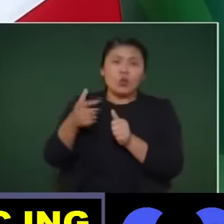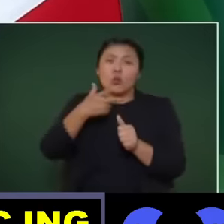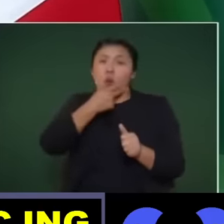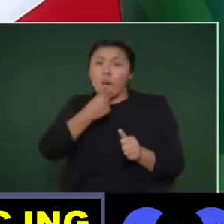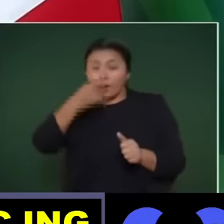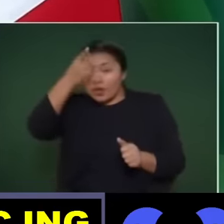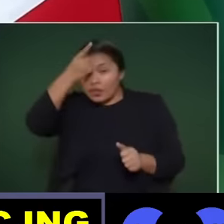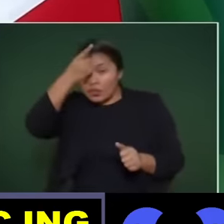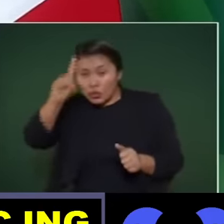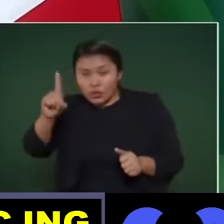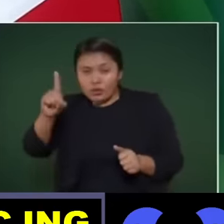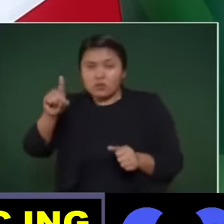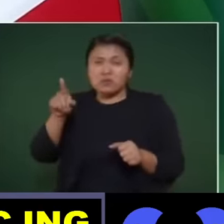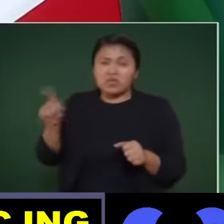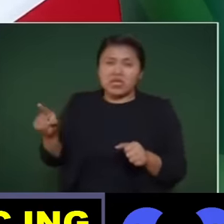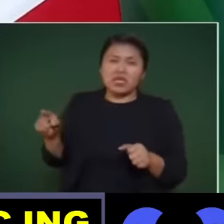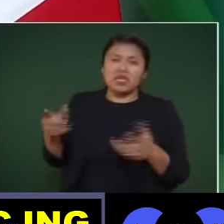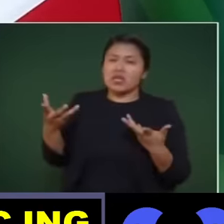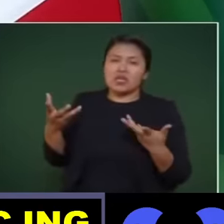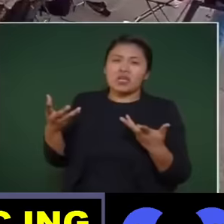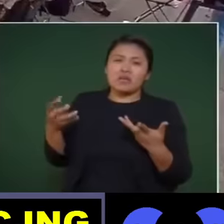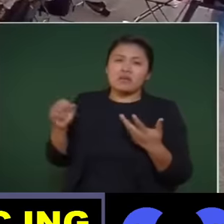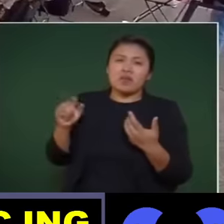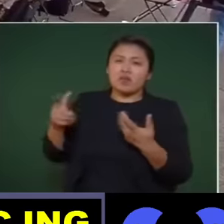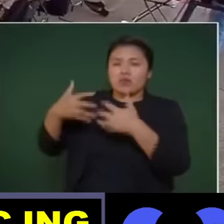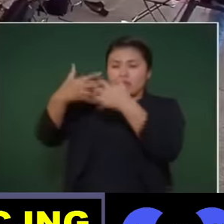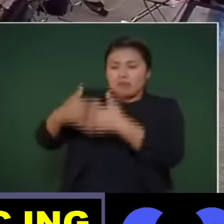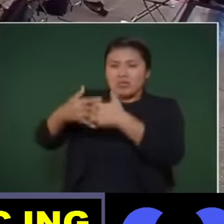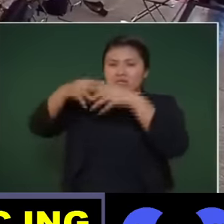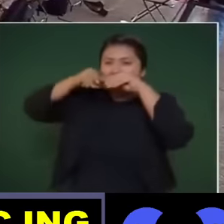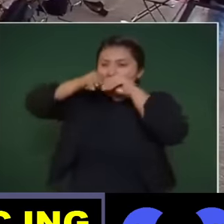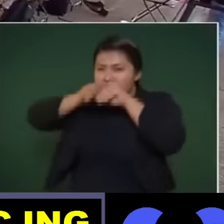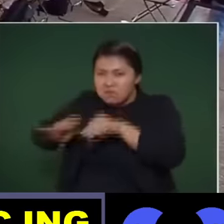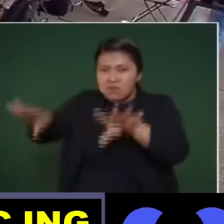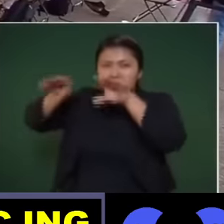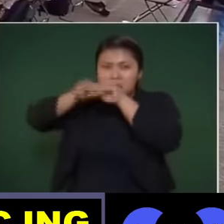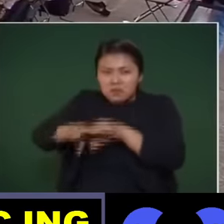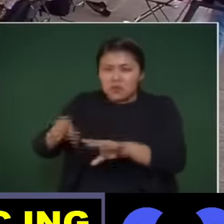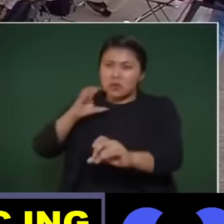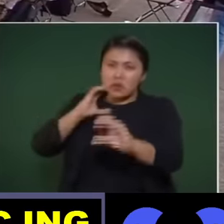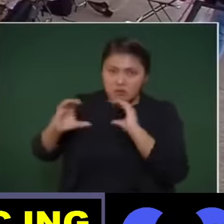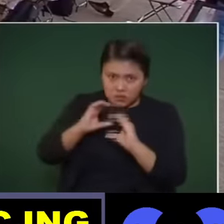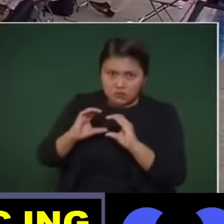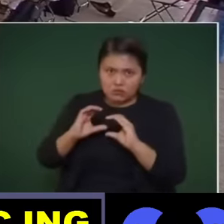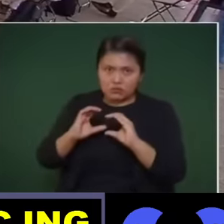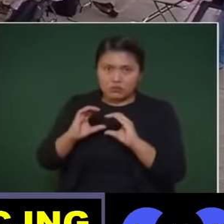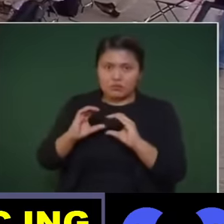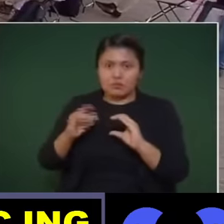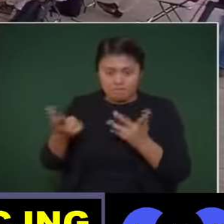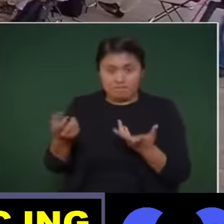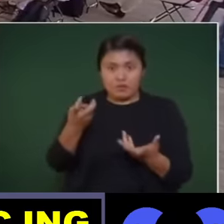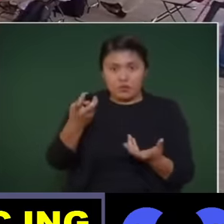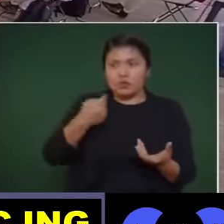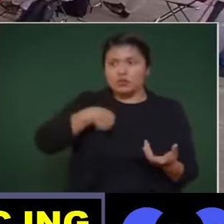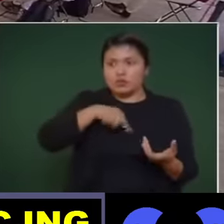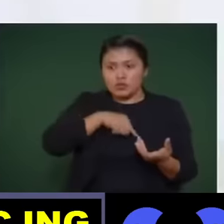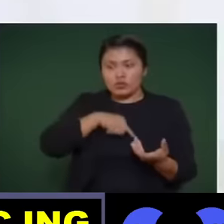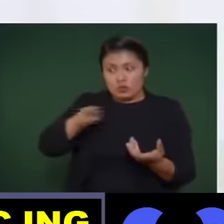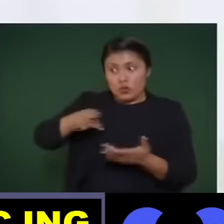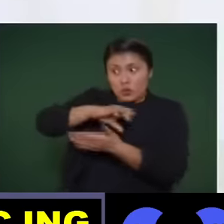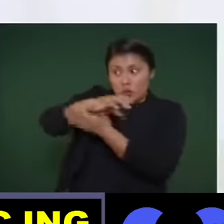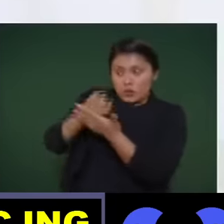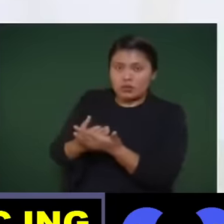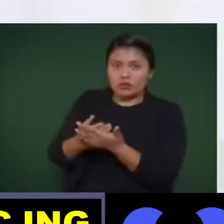la parte que corresponde a que nosotros podamos ya dar por concluido y que